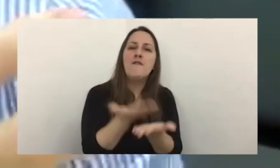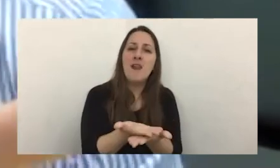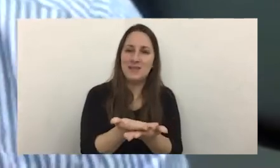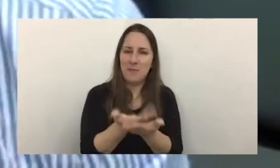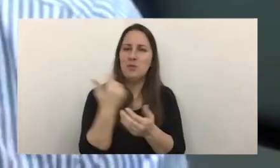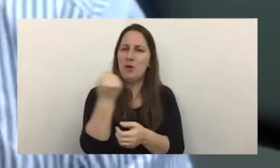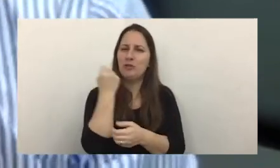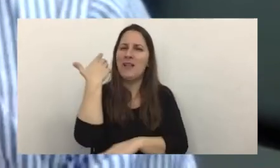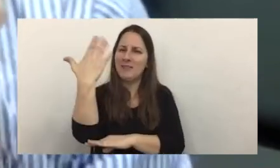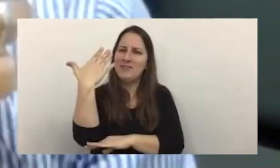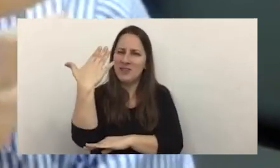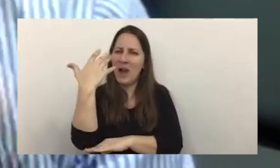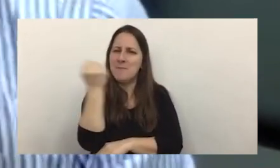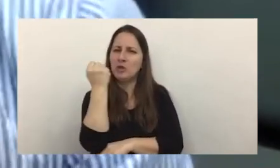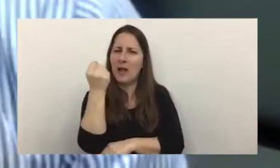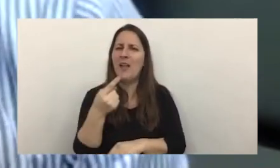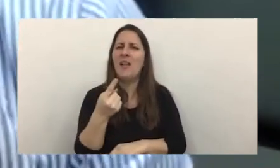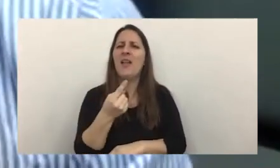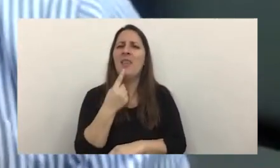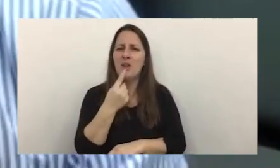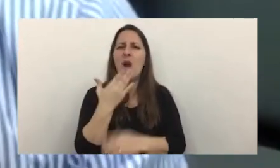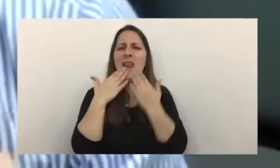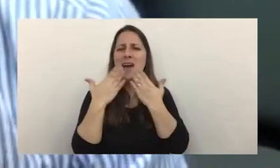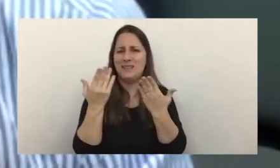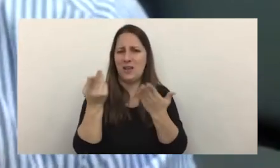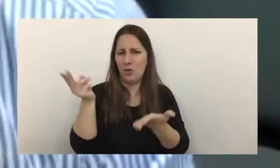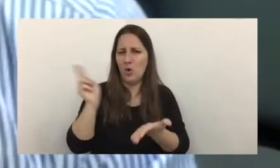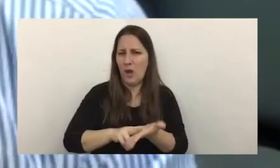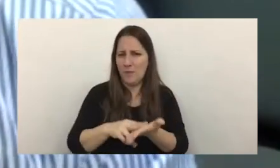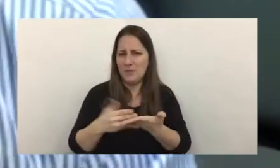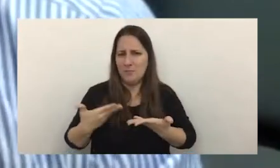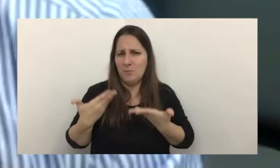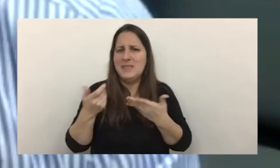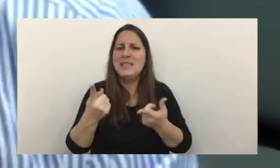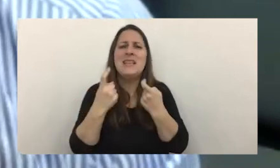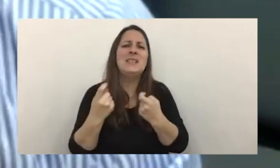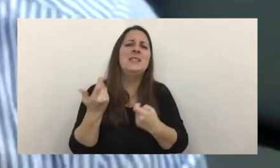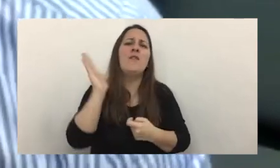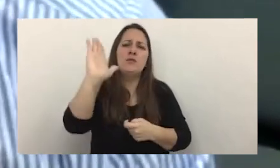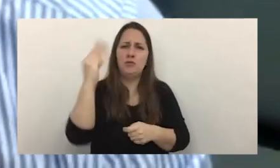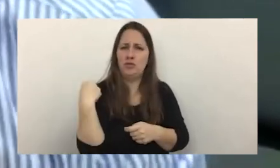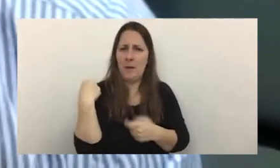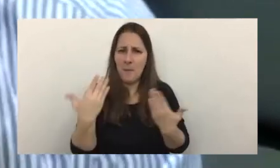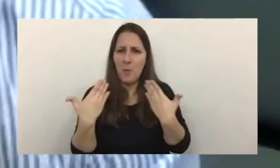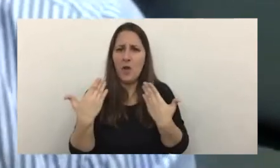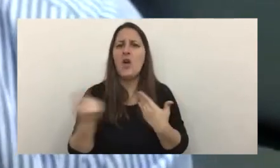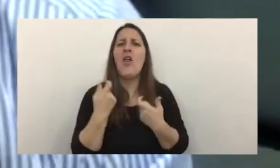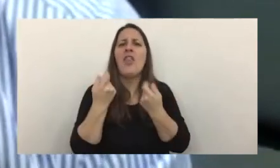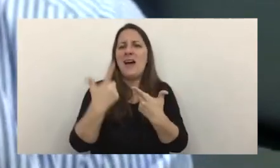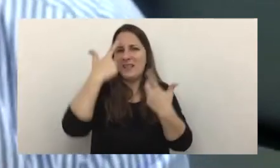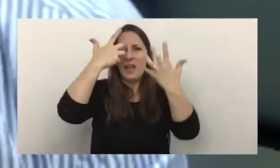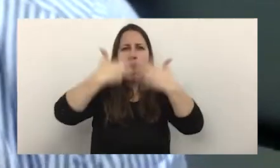tipo de charlas y vuelvo a agradecer el espacio y me ofrezco para lo que necesiten nosotros no ofrecemos tecnología